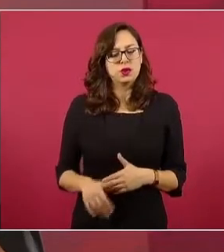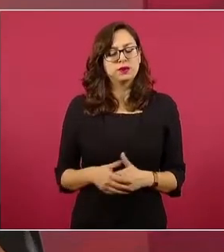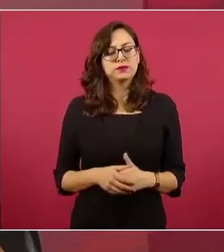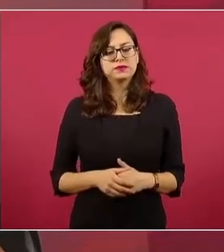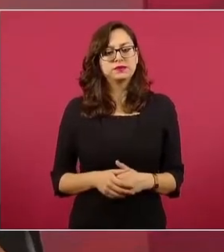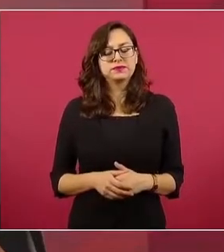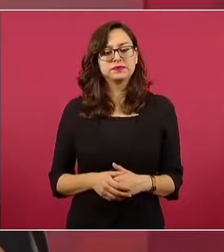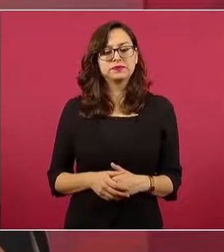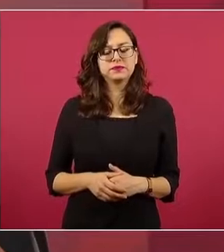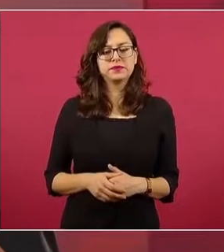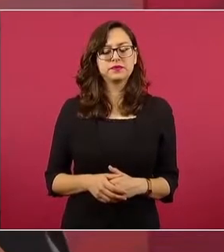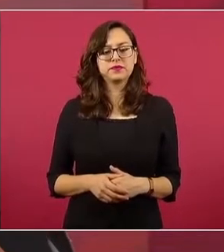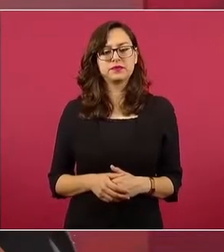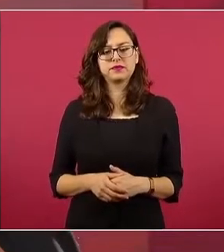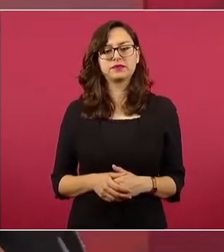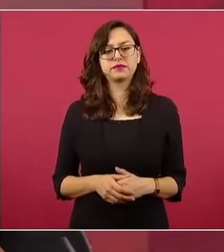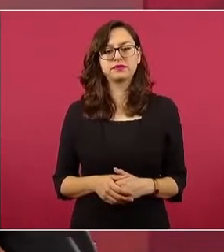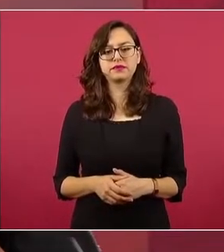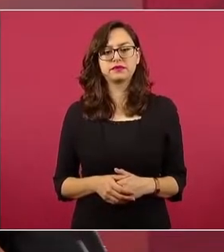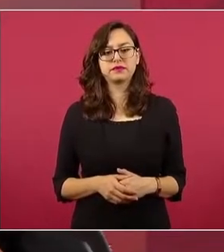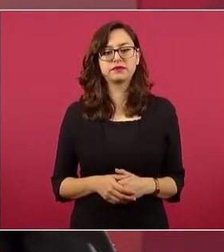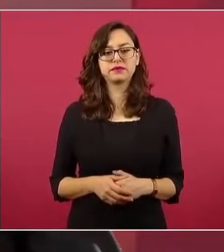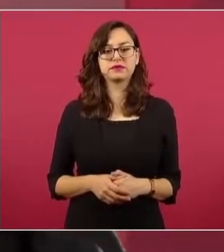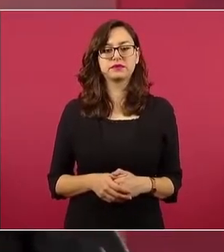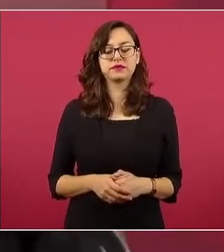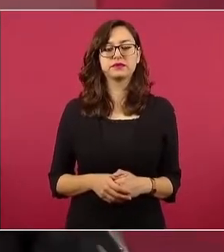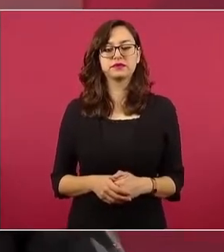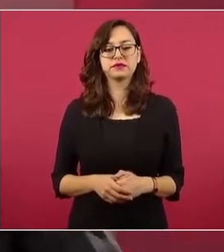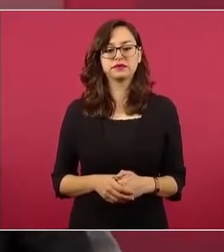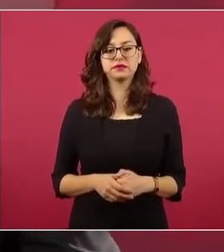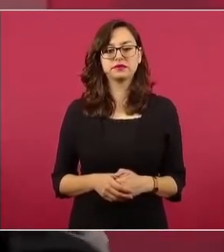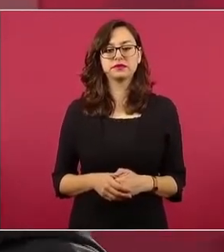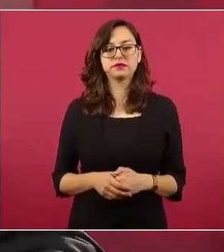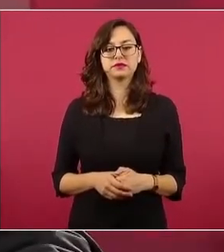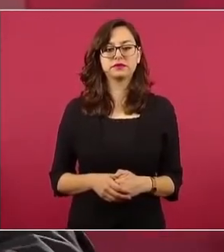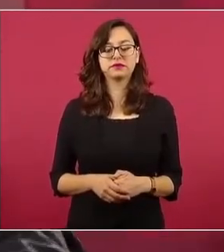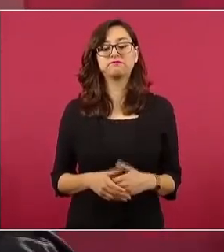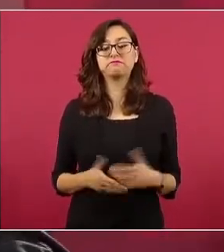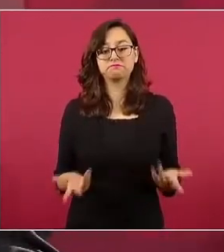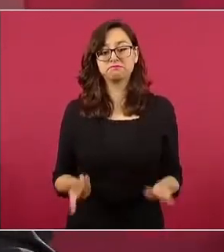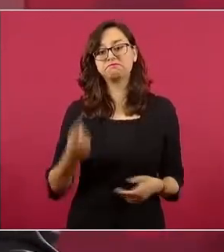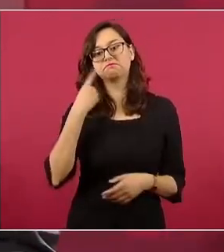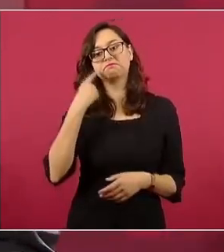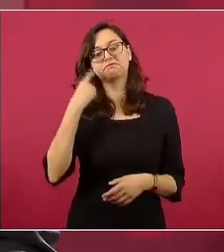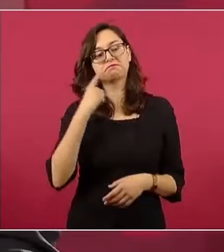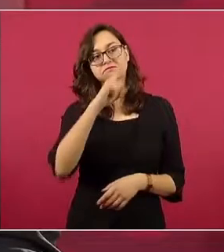que le aprobaron al presidente Biden en el Congreso